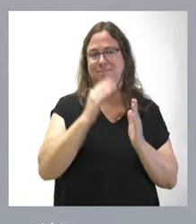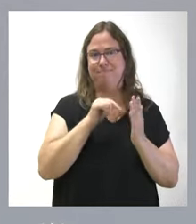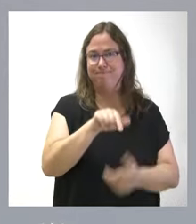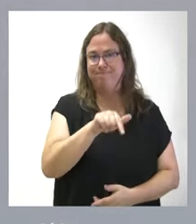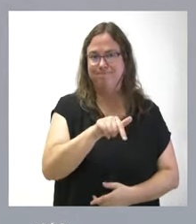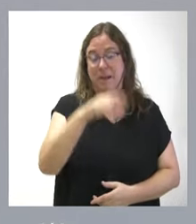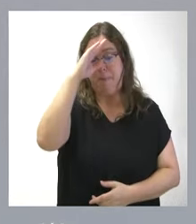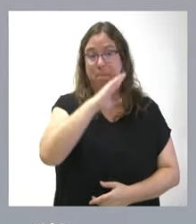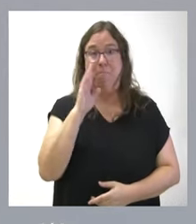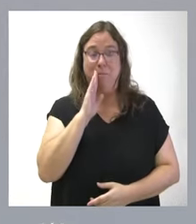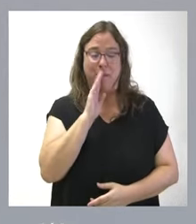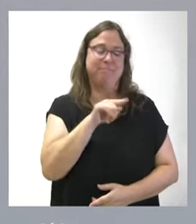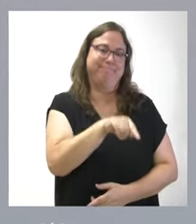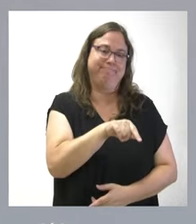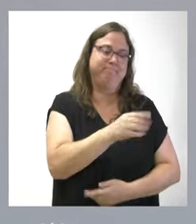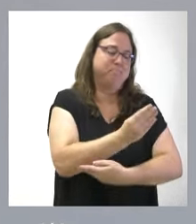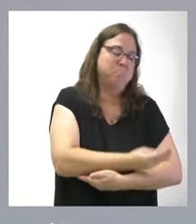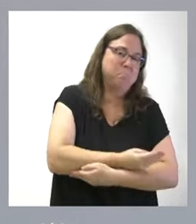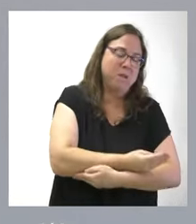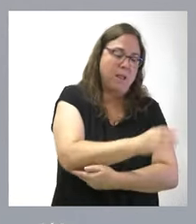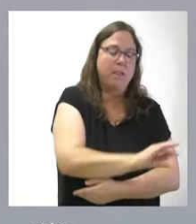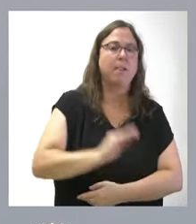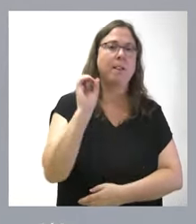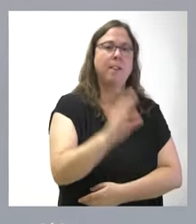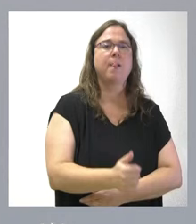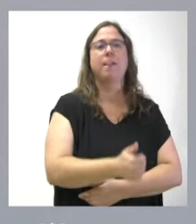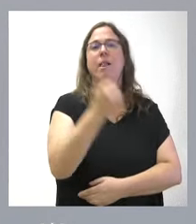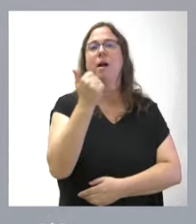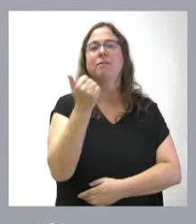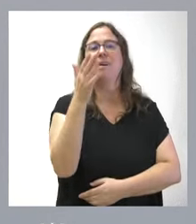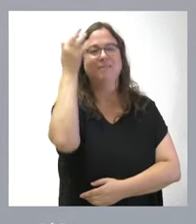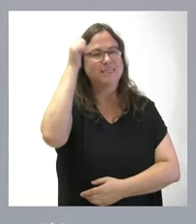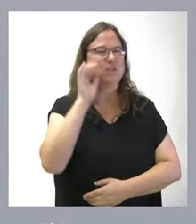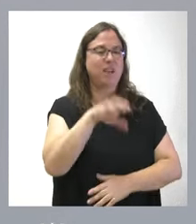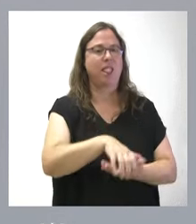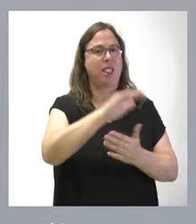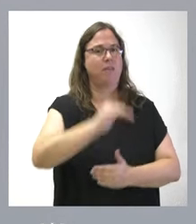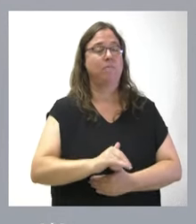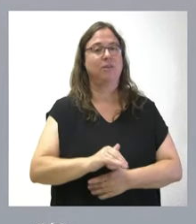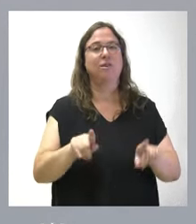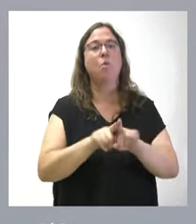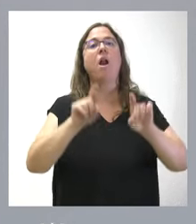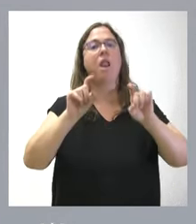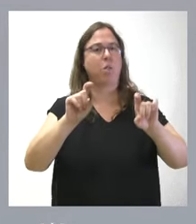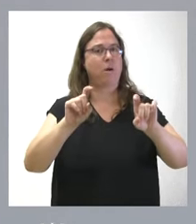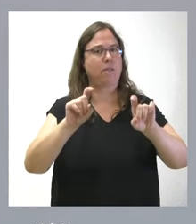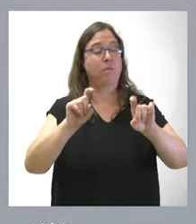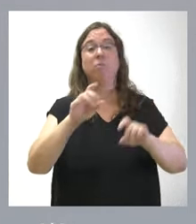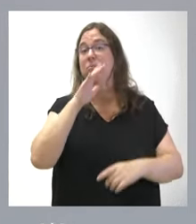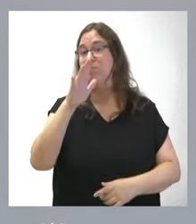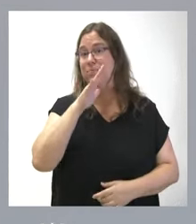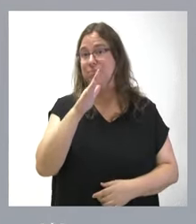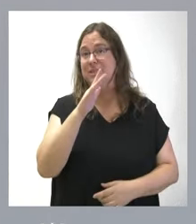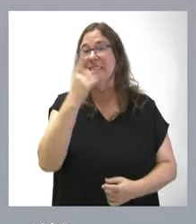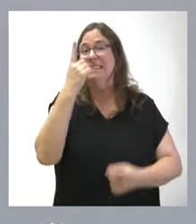los padres deciden menos presencia de sus niños y niñas en estos centros del ámbito educativo, entre otras cosas porque